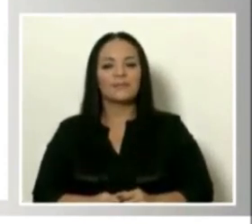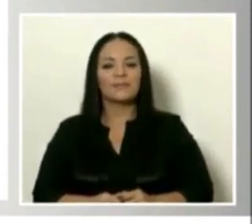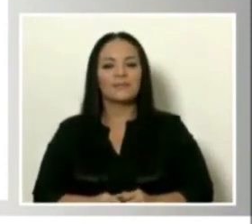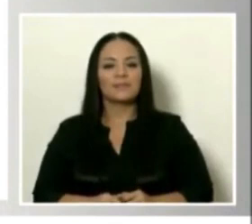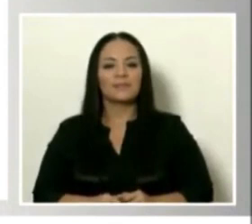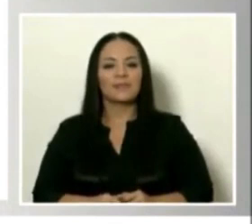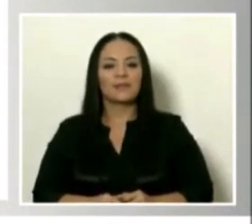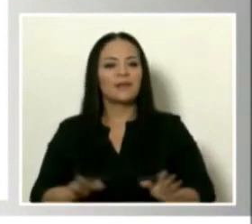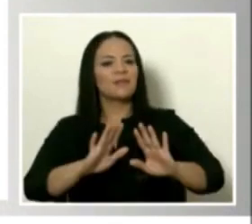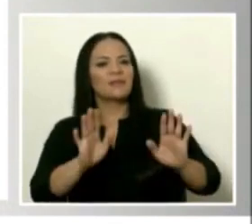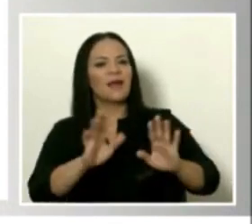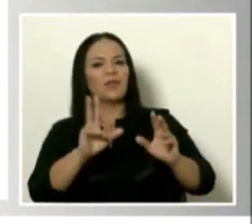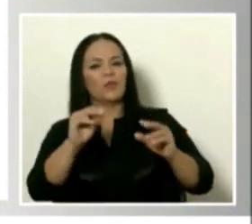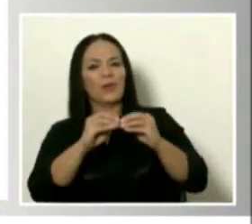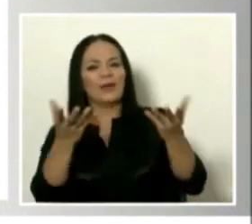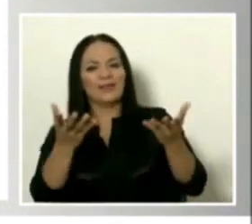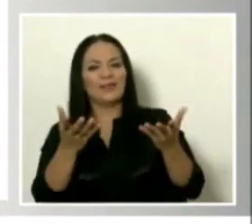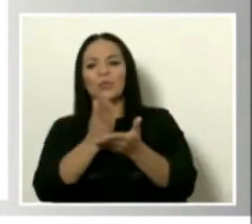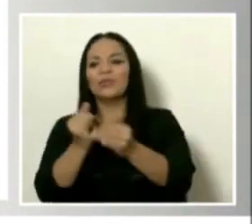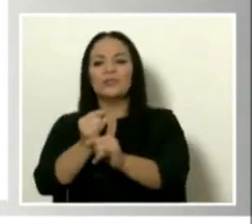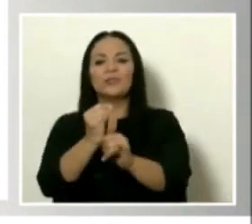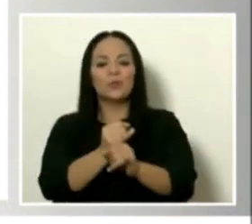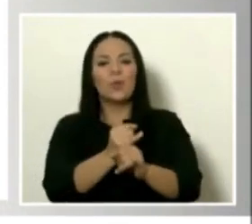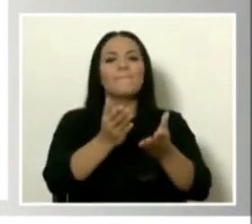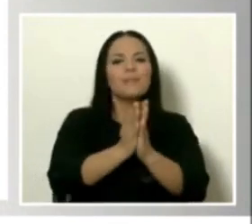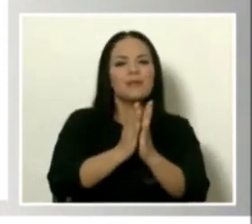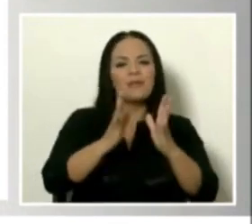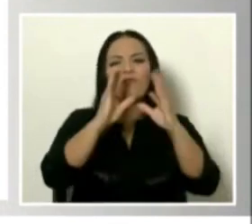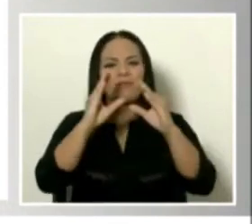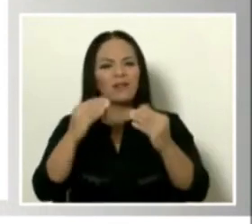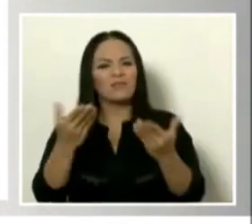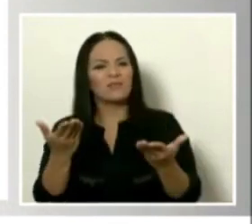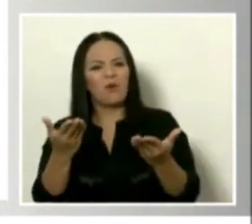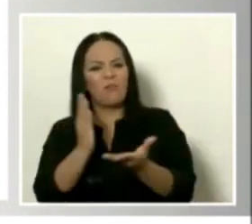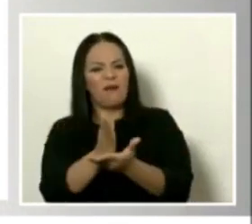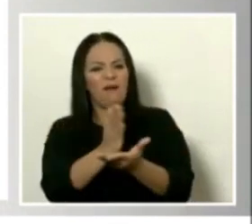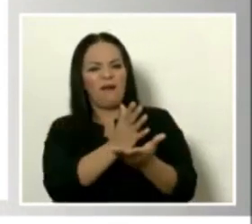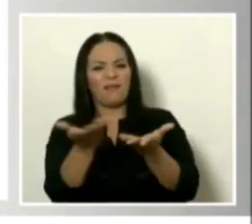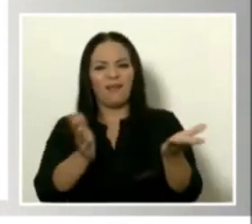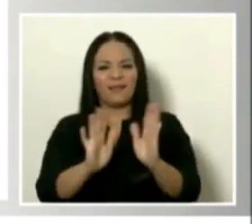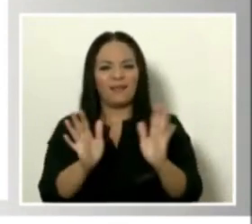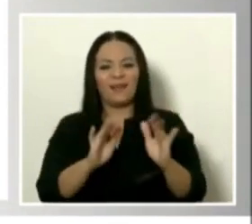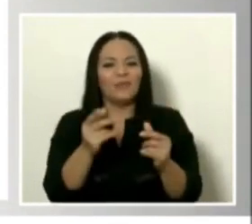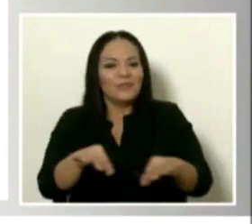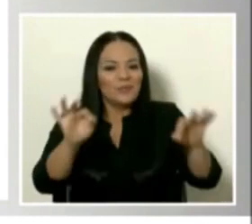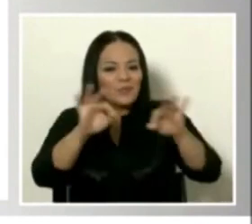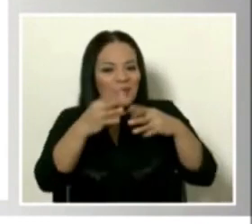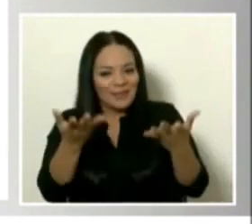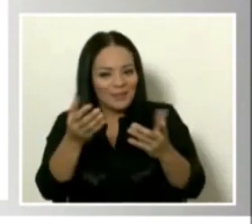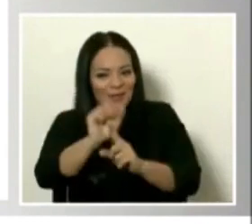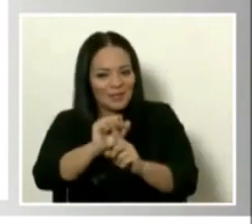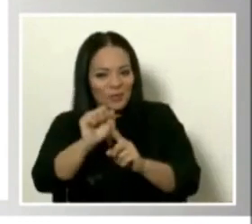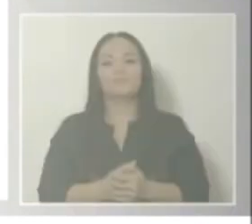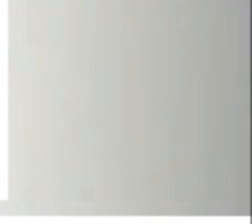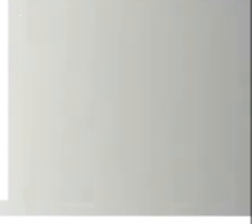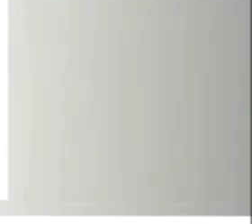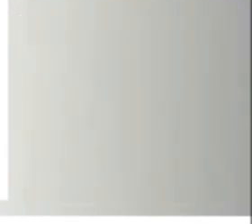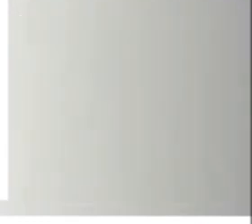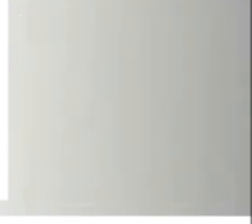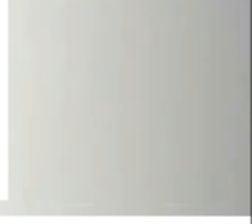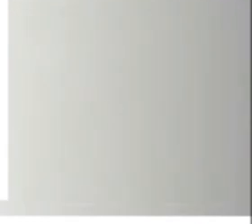algunas entidades caen, de pedir información que no es relevante para el caso puntual que se está tramitando.